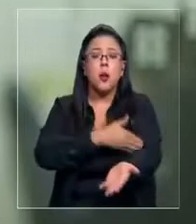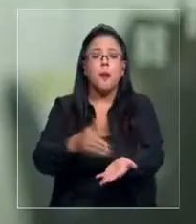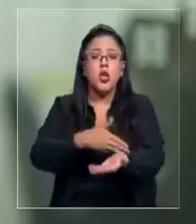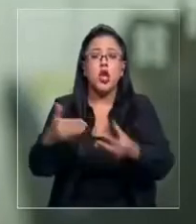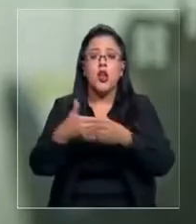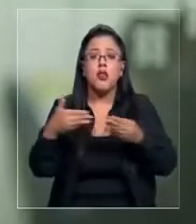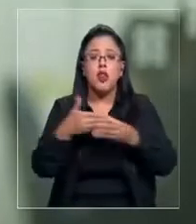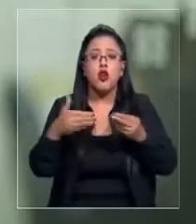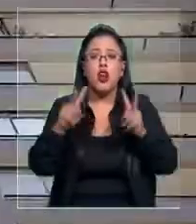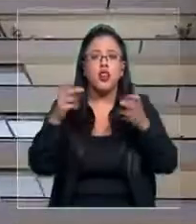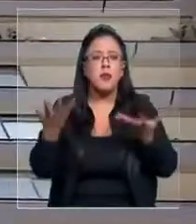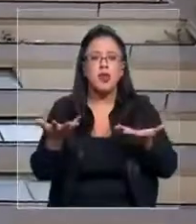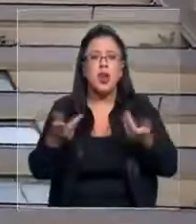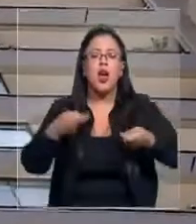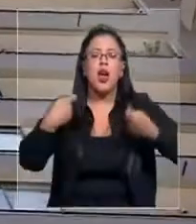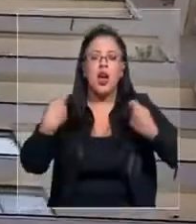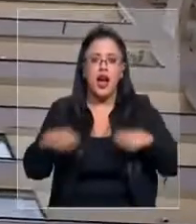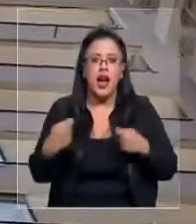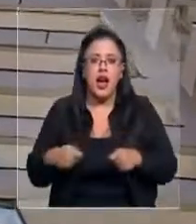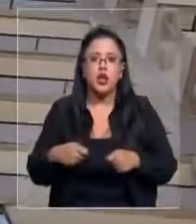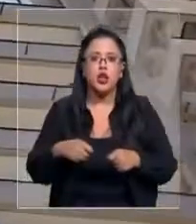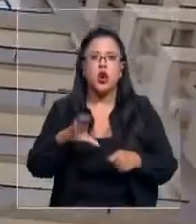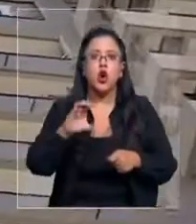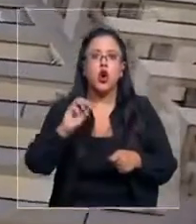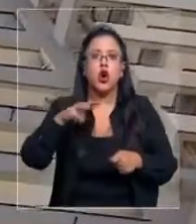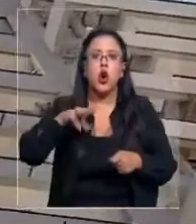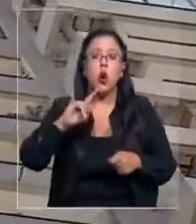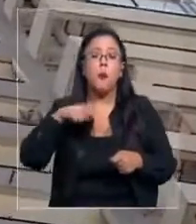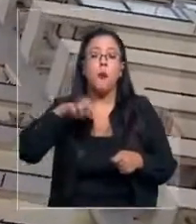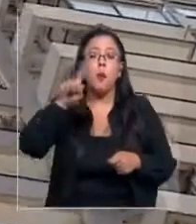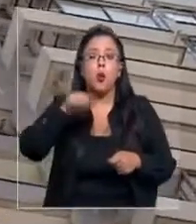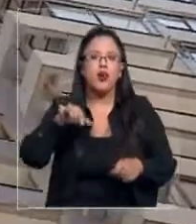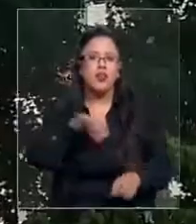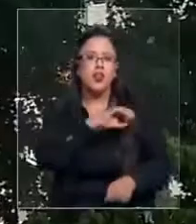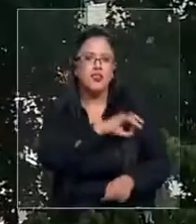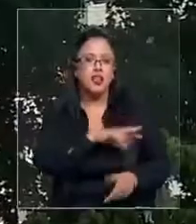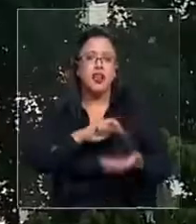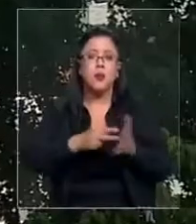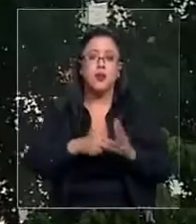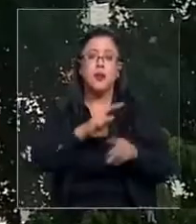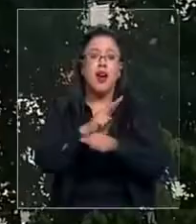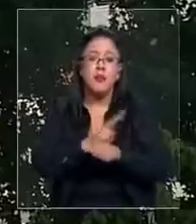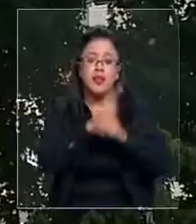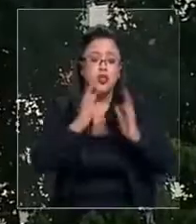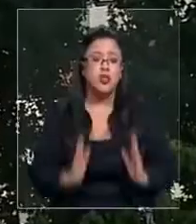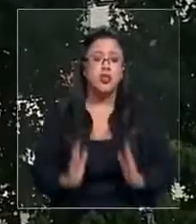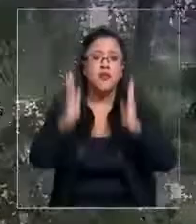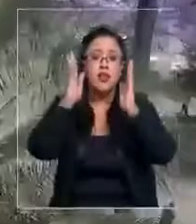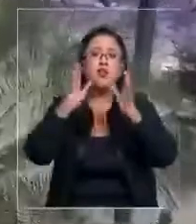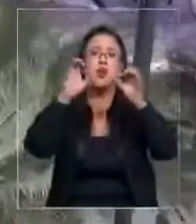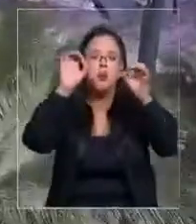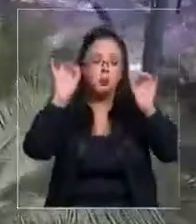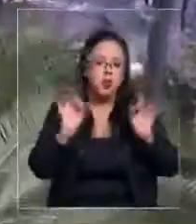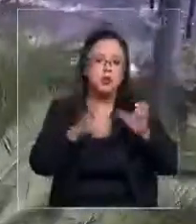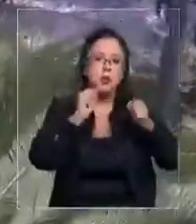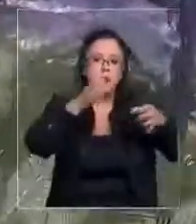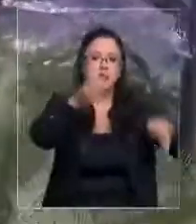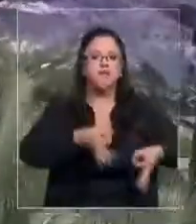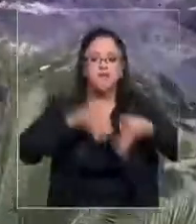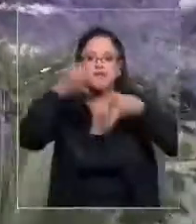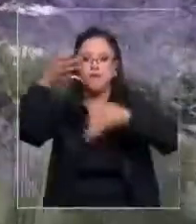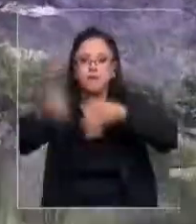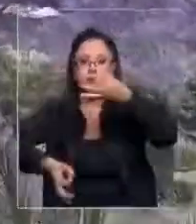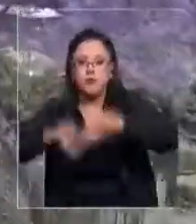lo que es gestión de gastos comunes en Chile. Los problemas con una administración pueden llegar incluso a los tribunales. Uno de ellos,